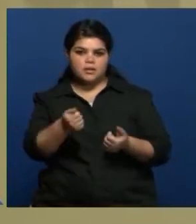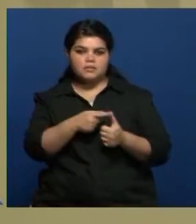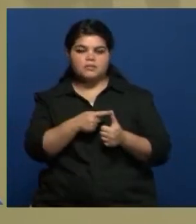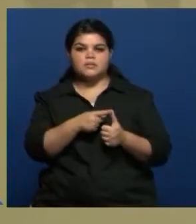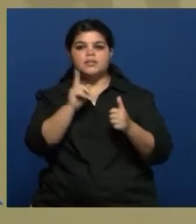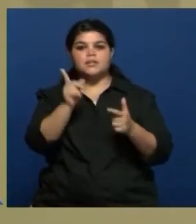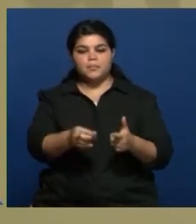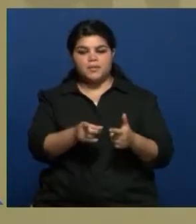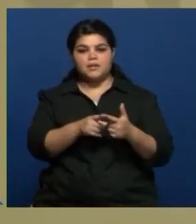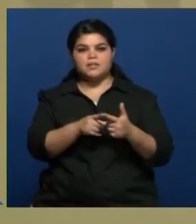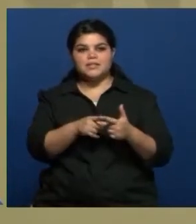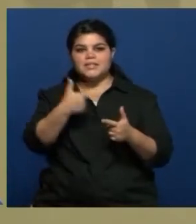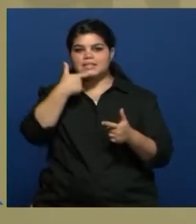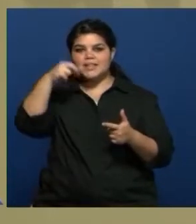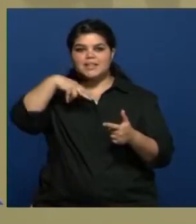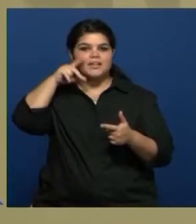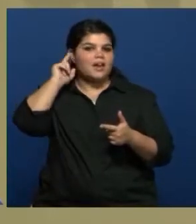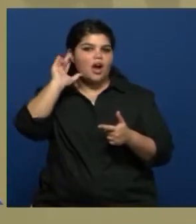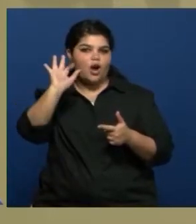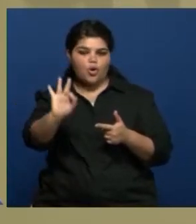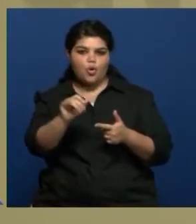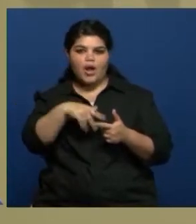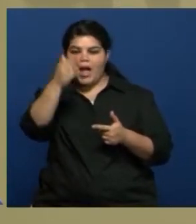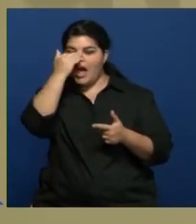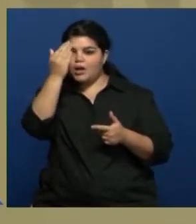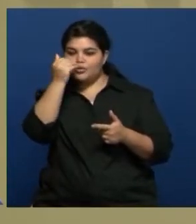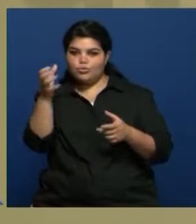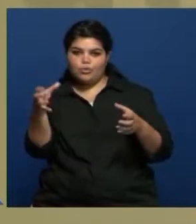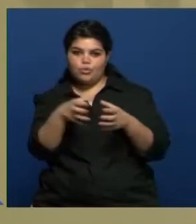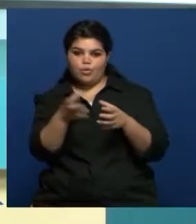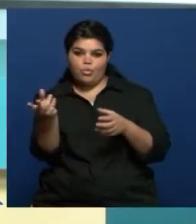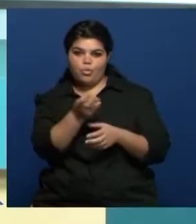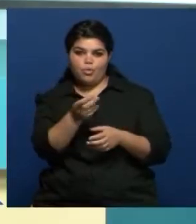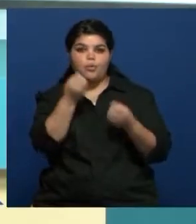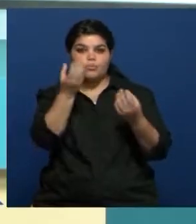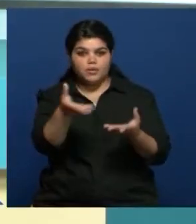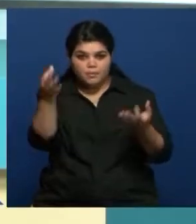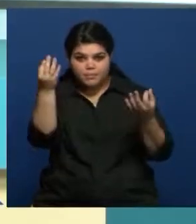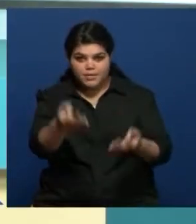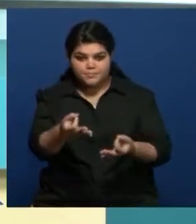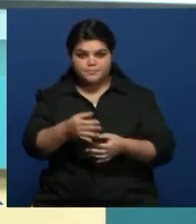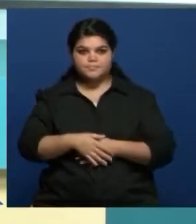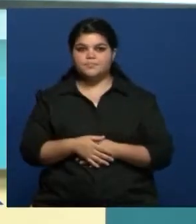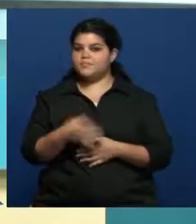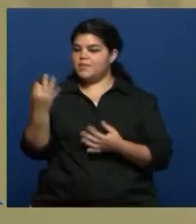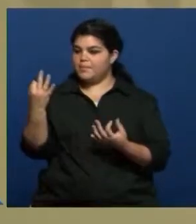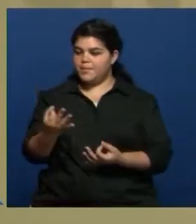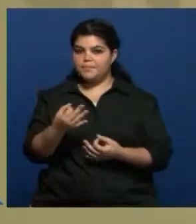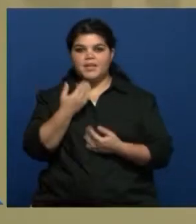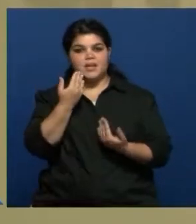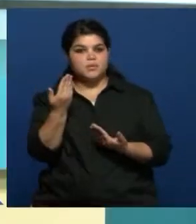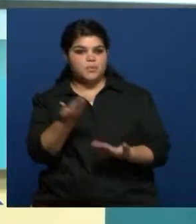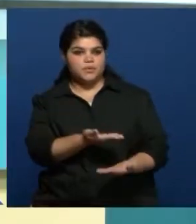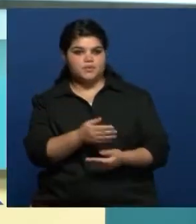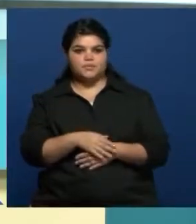también a Santiago Caranza, actor de Ciclo Canapé. ¿Cómo andan chicos? ¿Todo bien? Bien, todo muy bien. Gracias por venir.